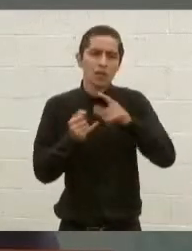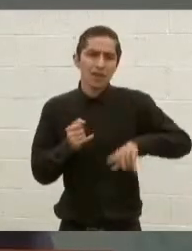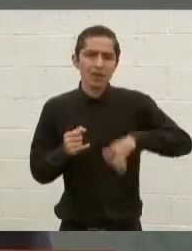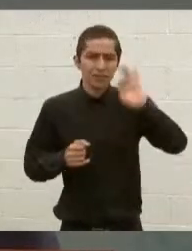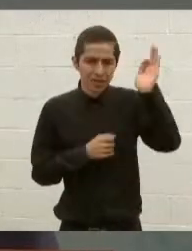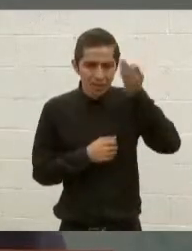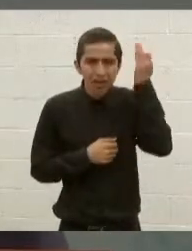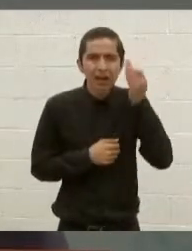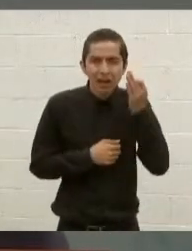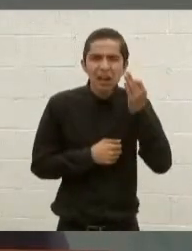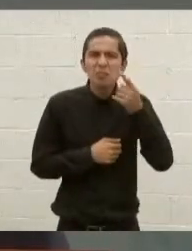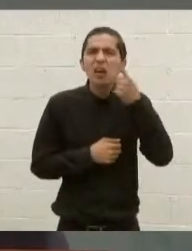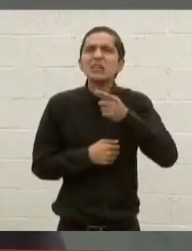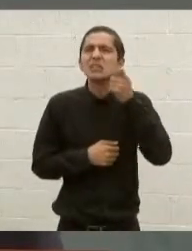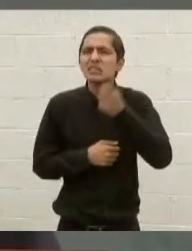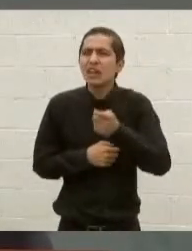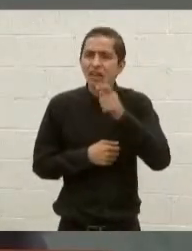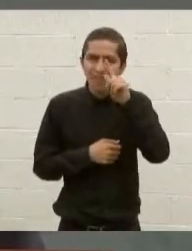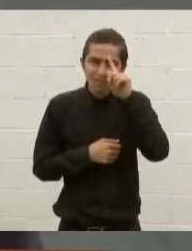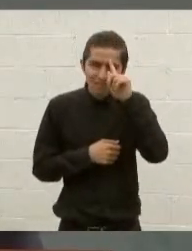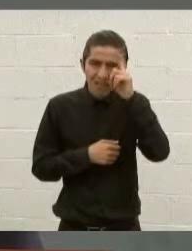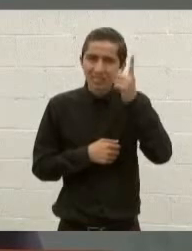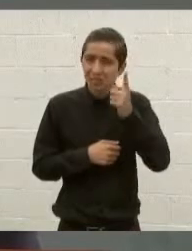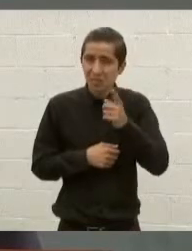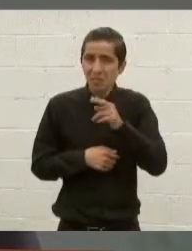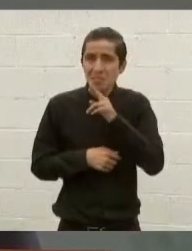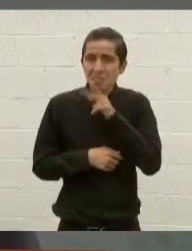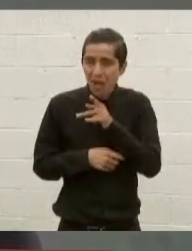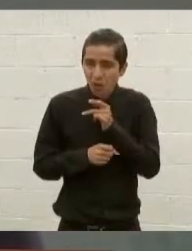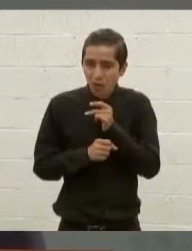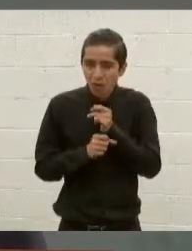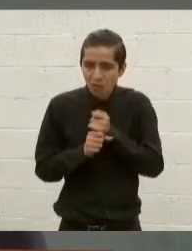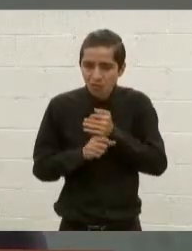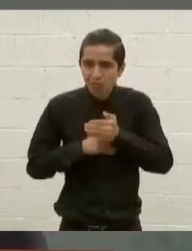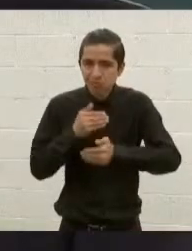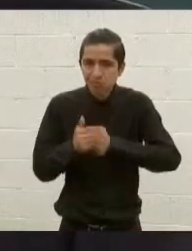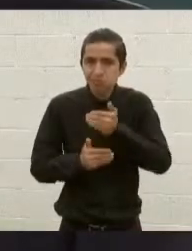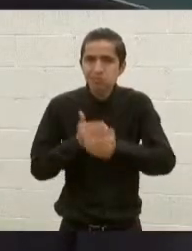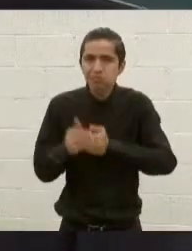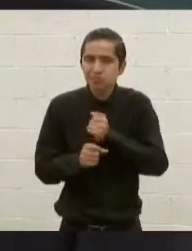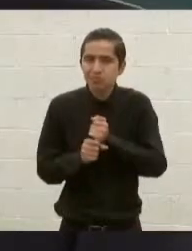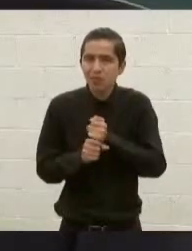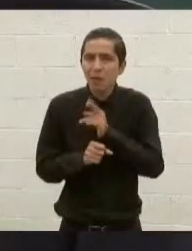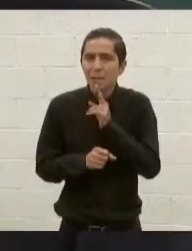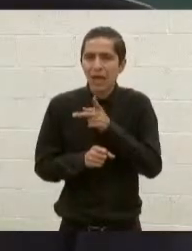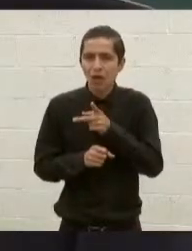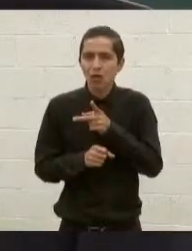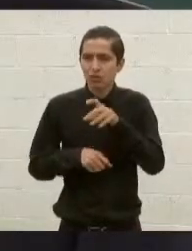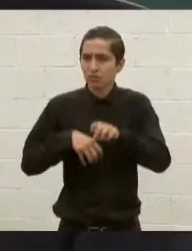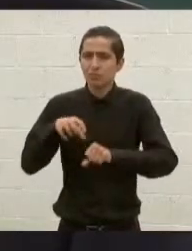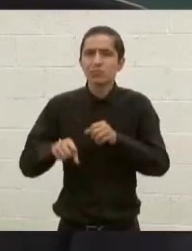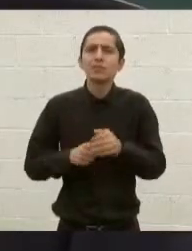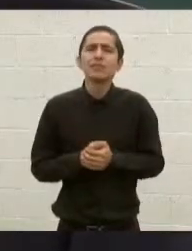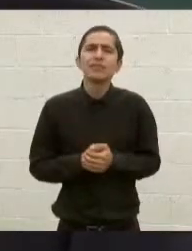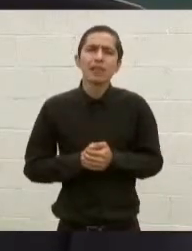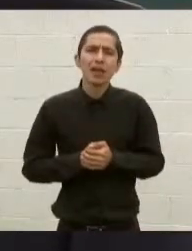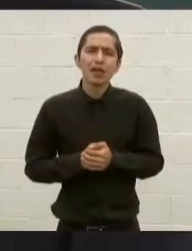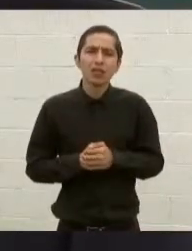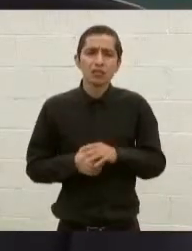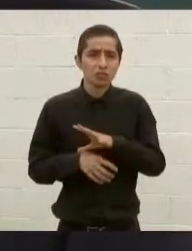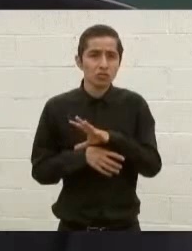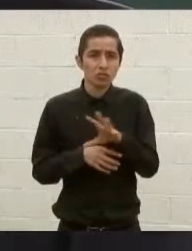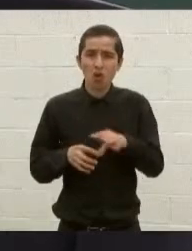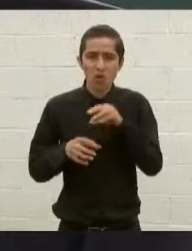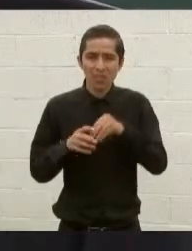República para facilitar esta investigación. Todas las